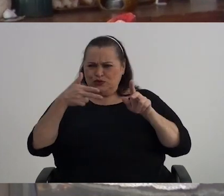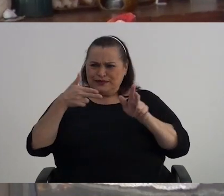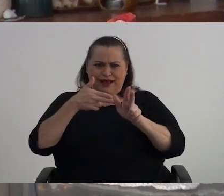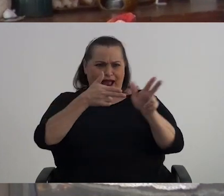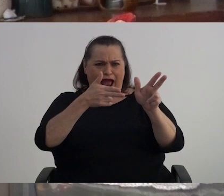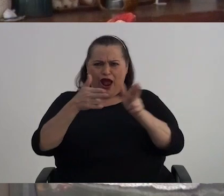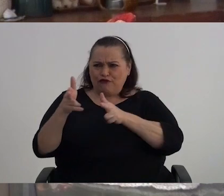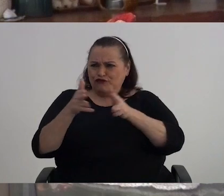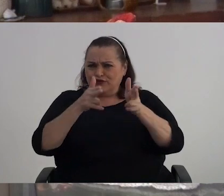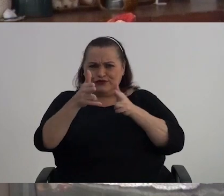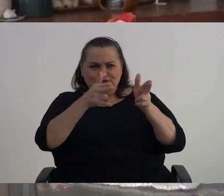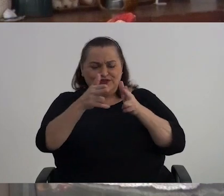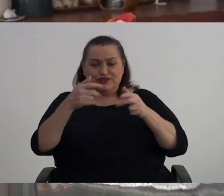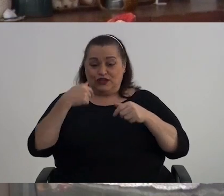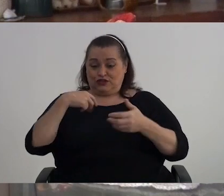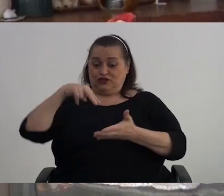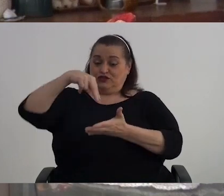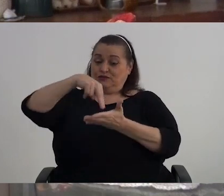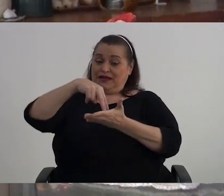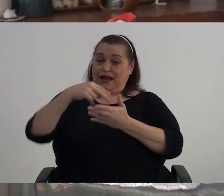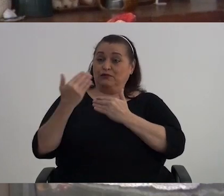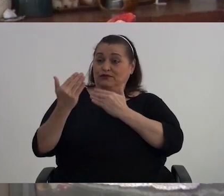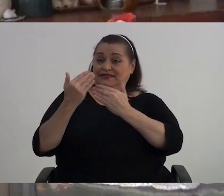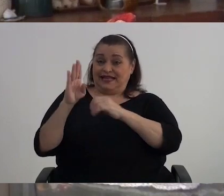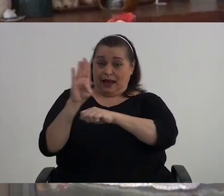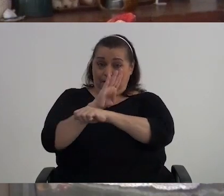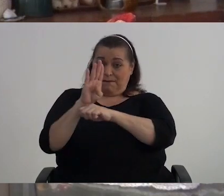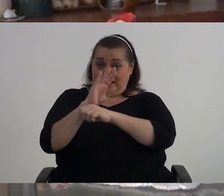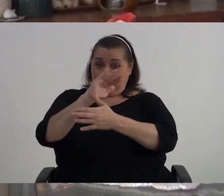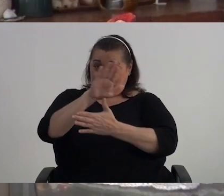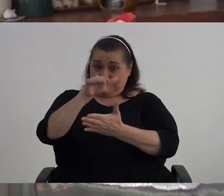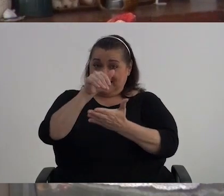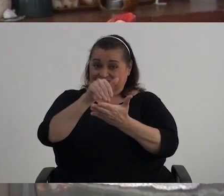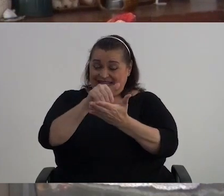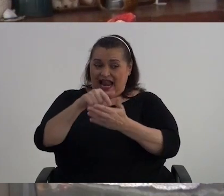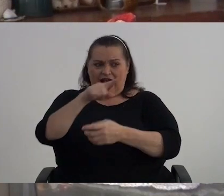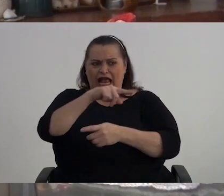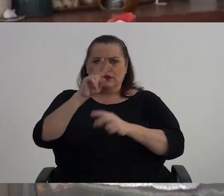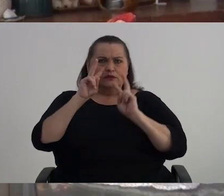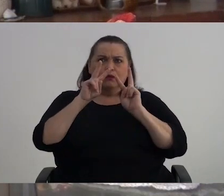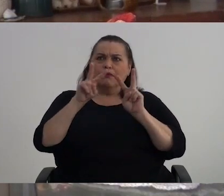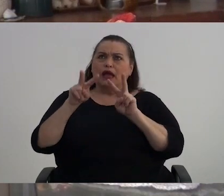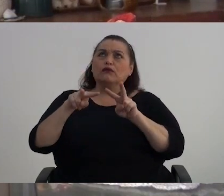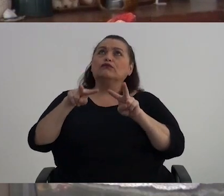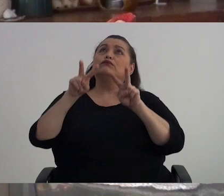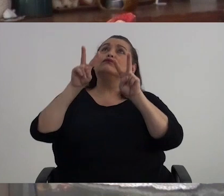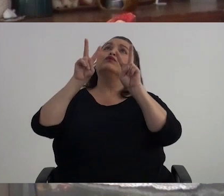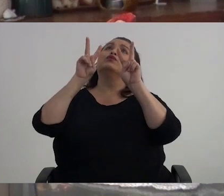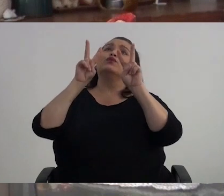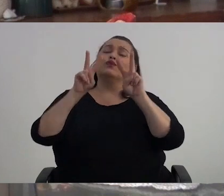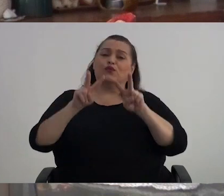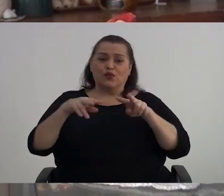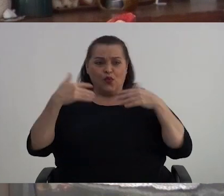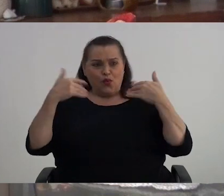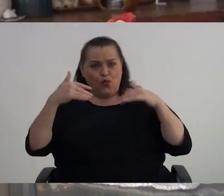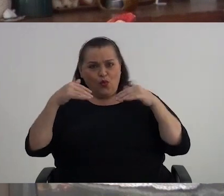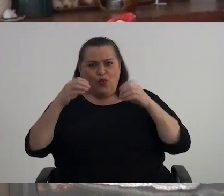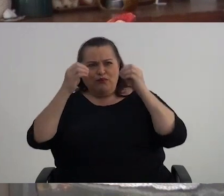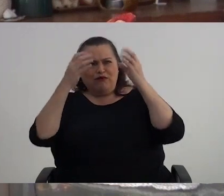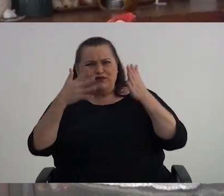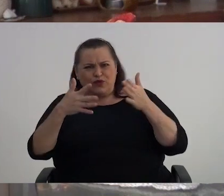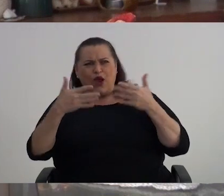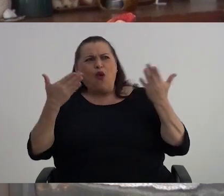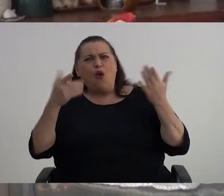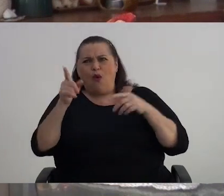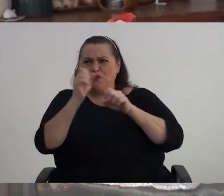carros De me acuerdo Que nos paramos Por el Banco Central Y se quedaban Viendo Para arriba Y decían Pero profe Pero